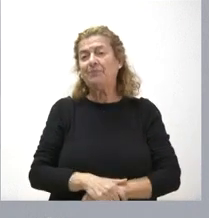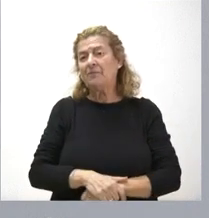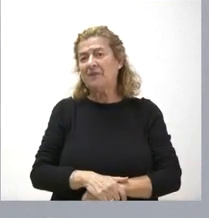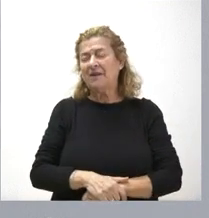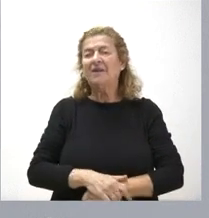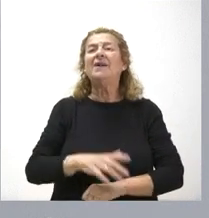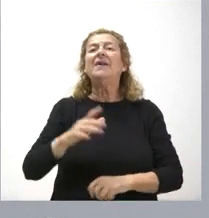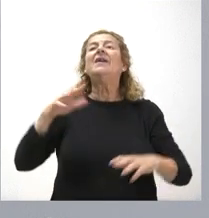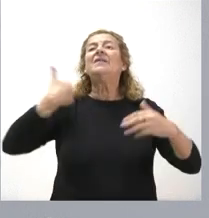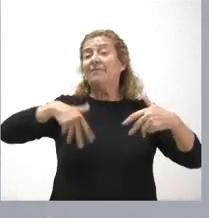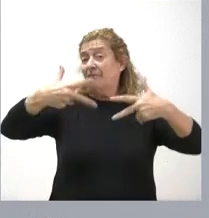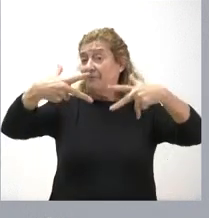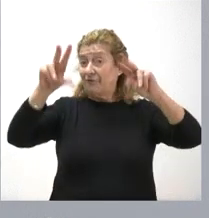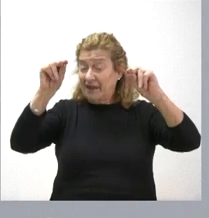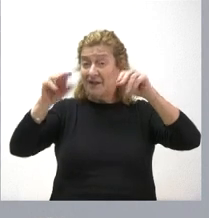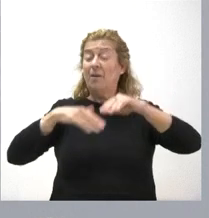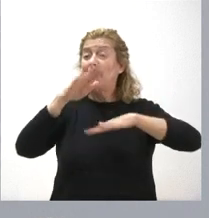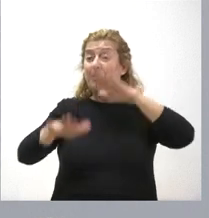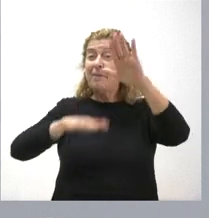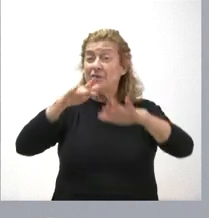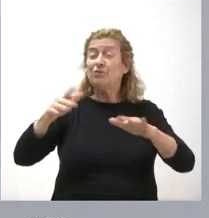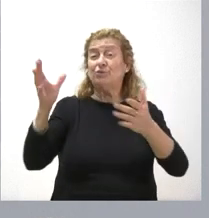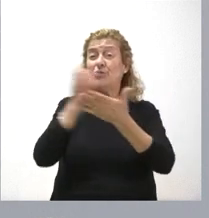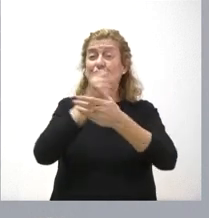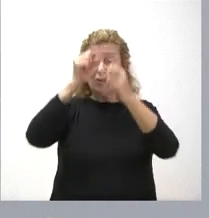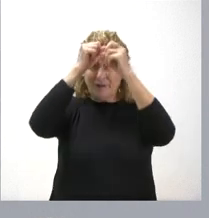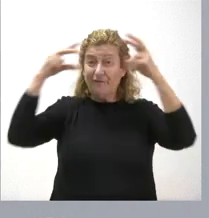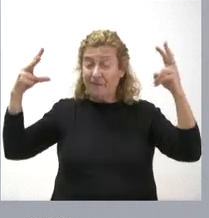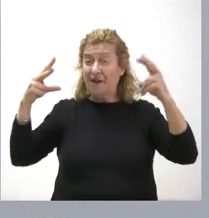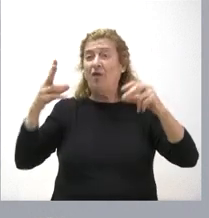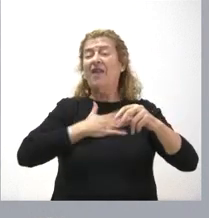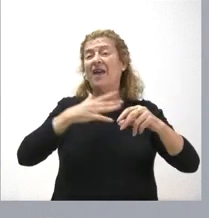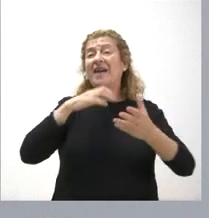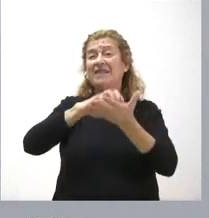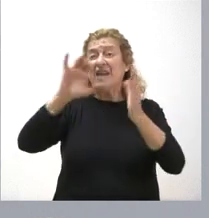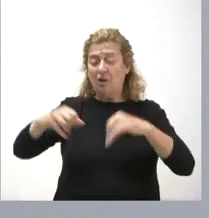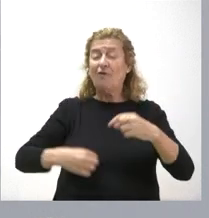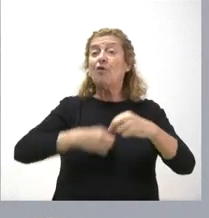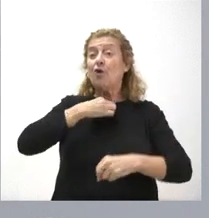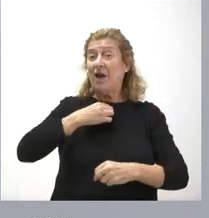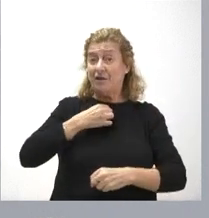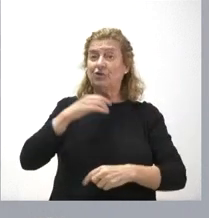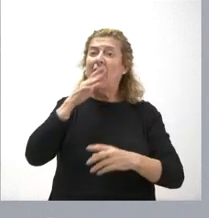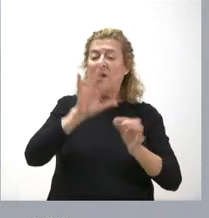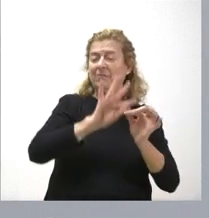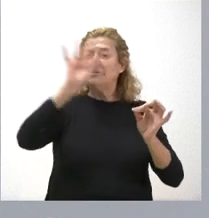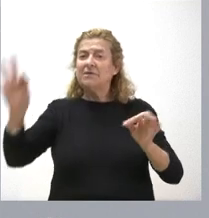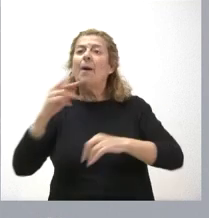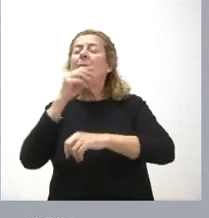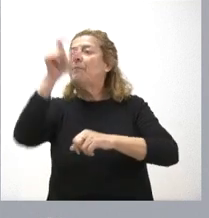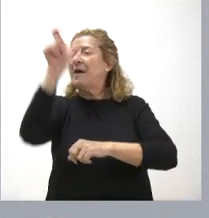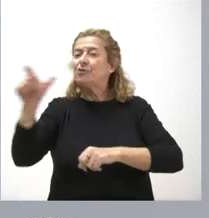Se culmina el proceso por el cual los enfermeros de Castilla y León, funcionarios de carrera, pasan a ser personal estatutario